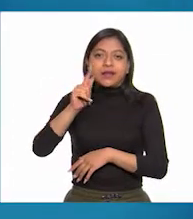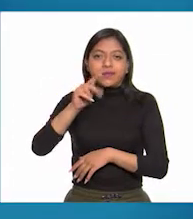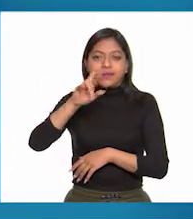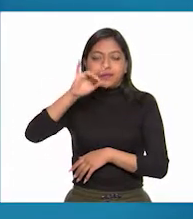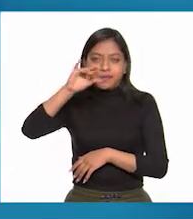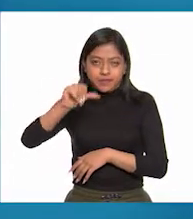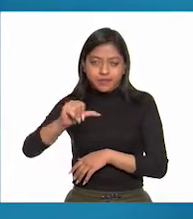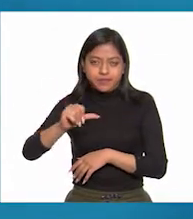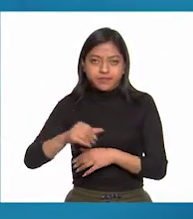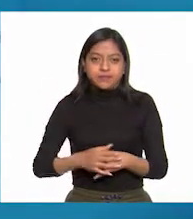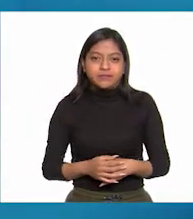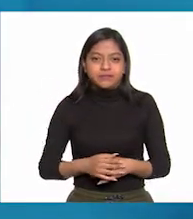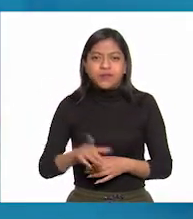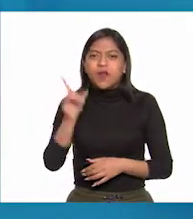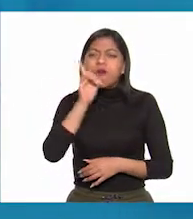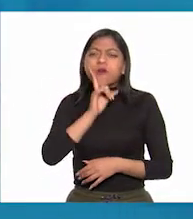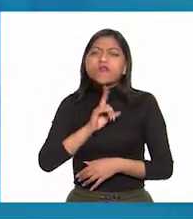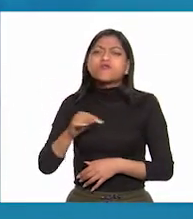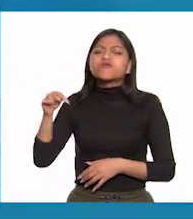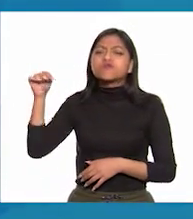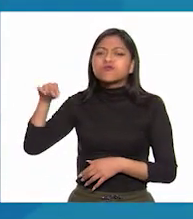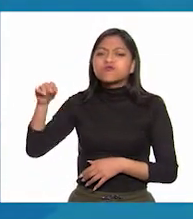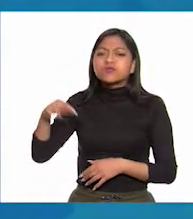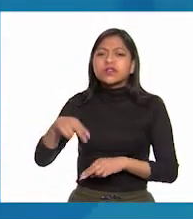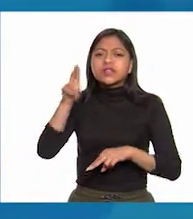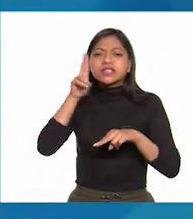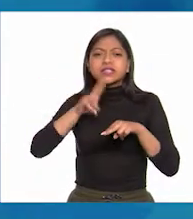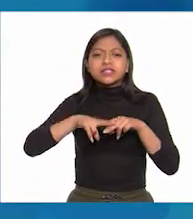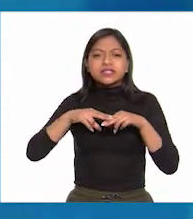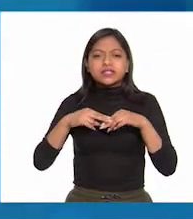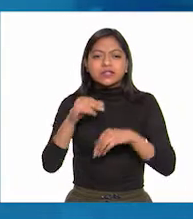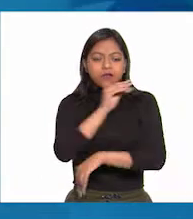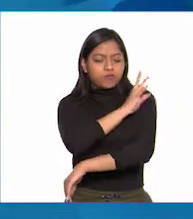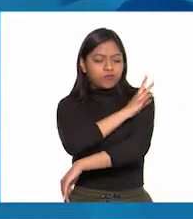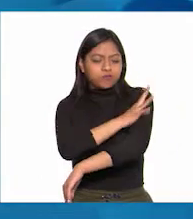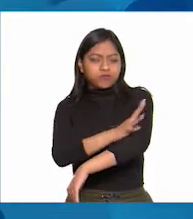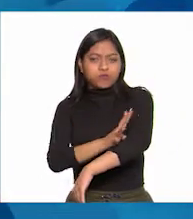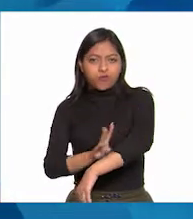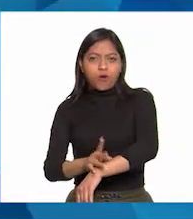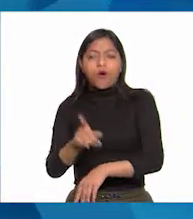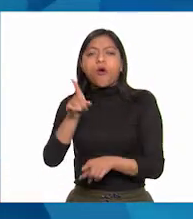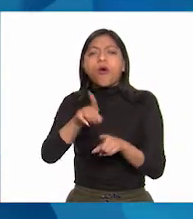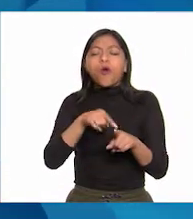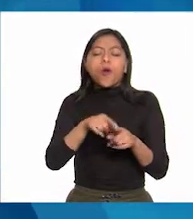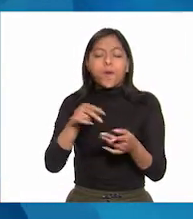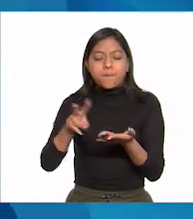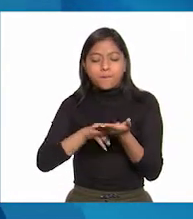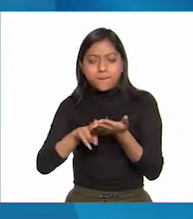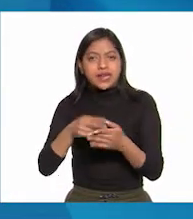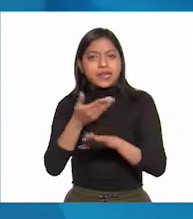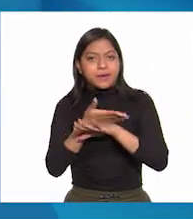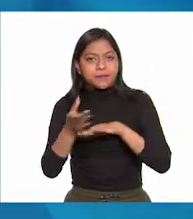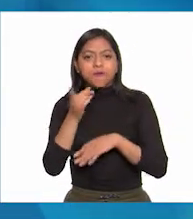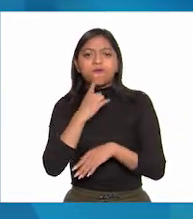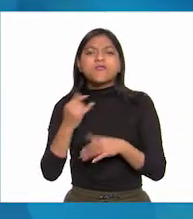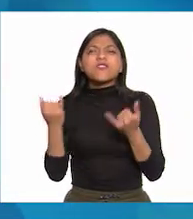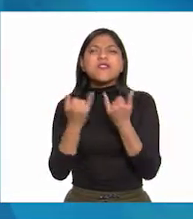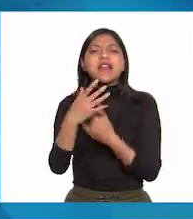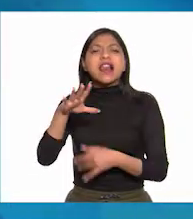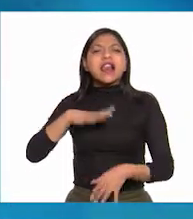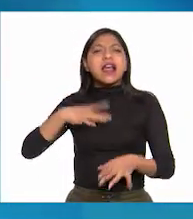patria. La mujer está sentada con un tocado de plumas verde, blanco y rojo y trae con ella flechas.